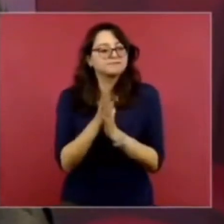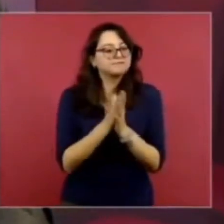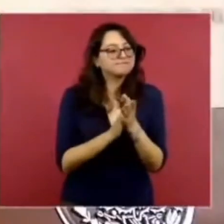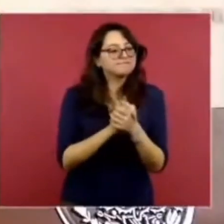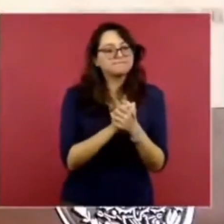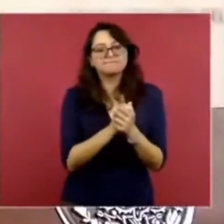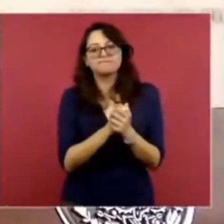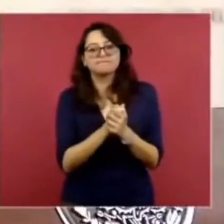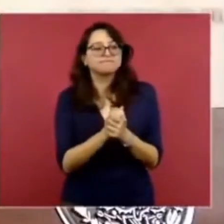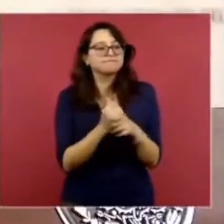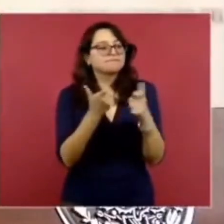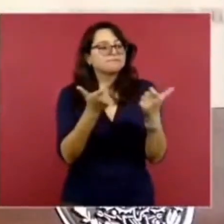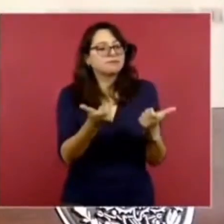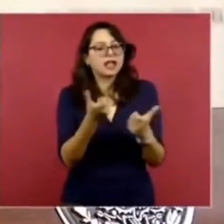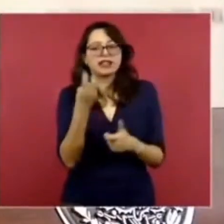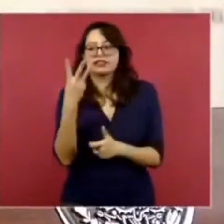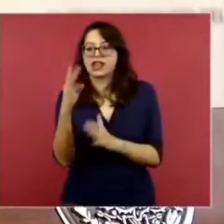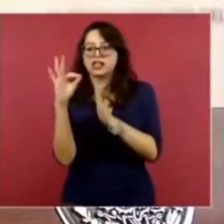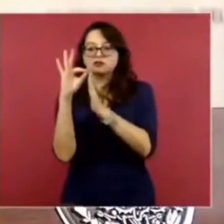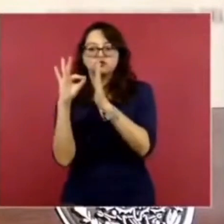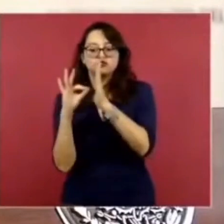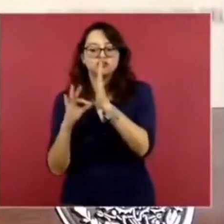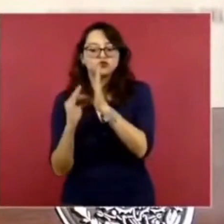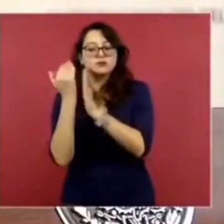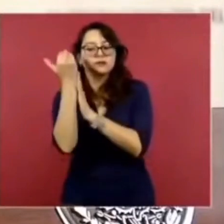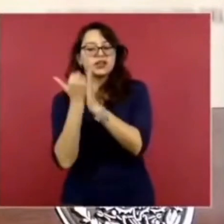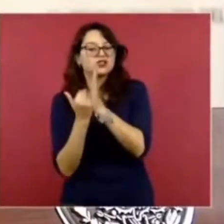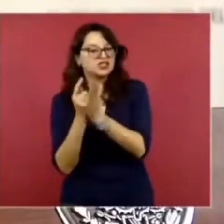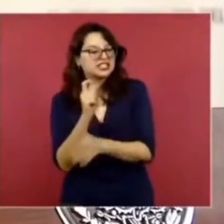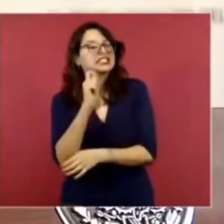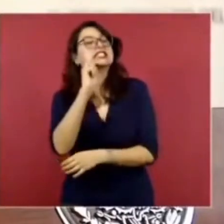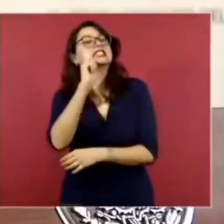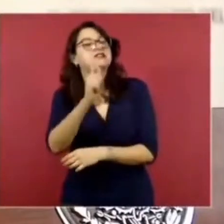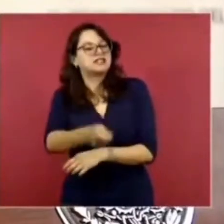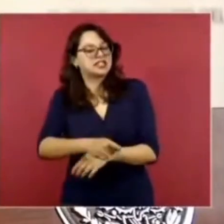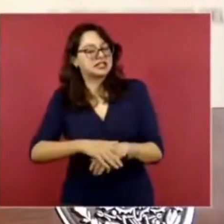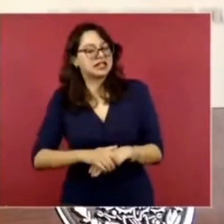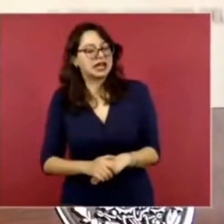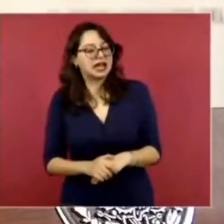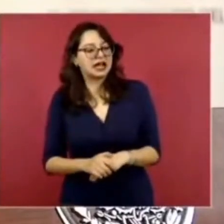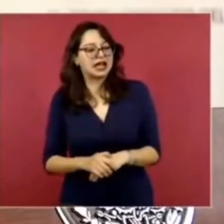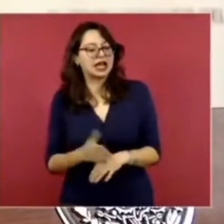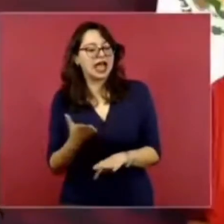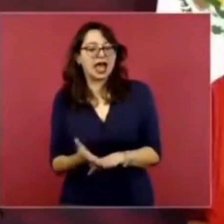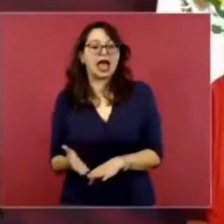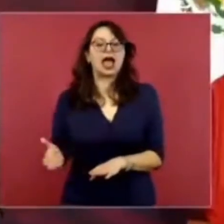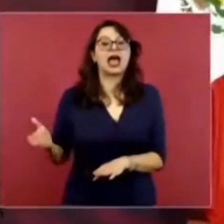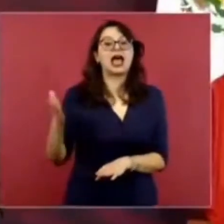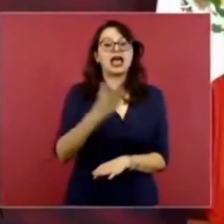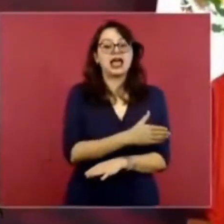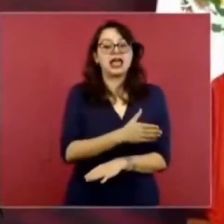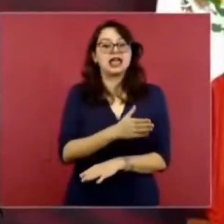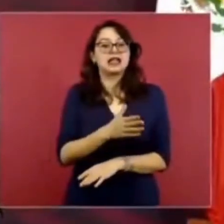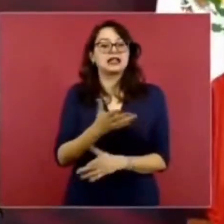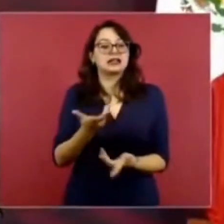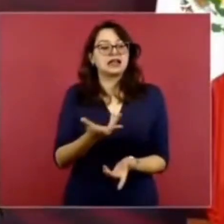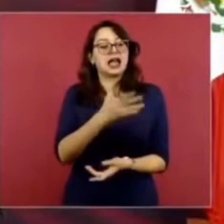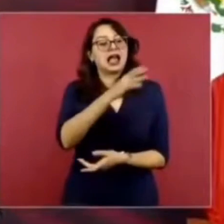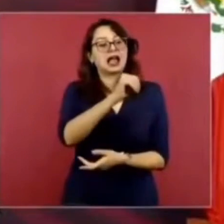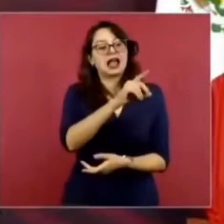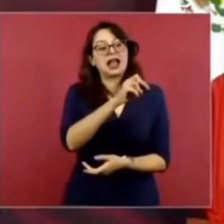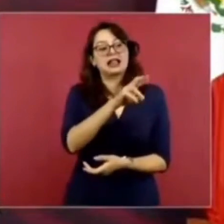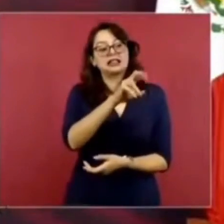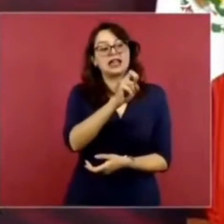cuánto fue la deuda que recibió Calderón